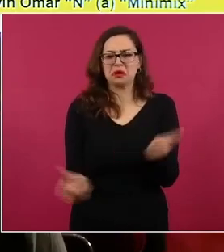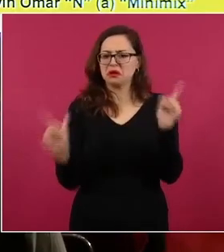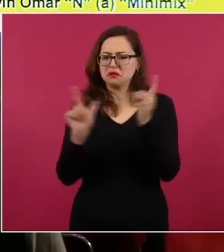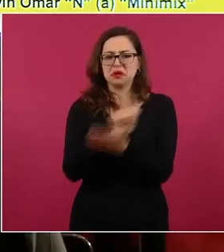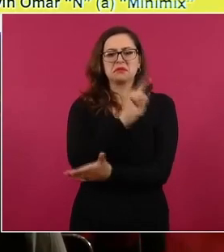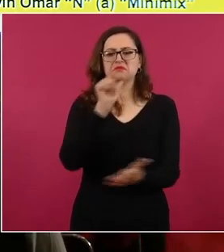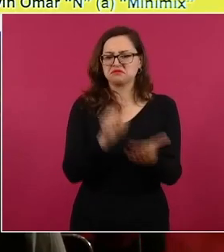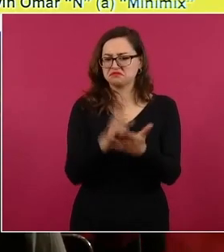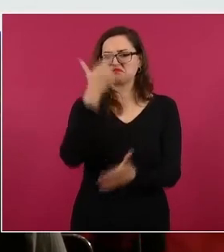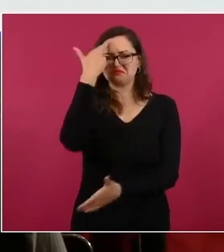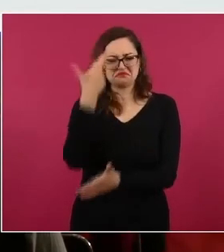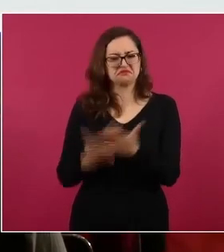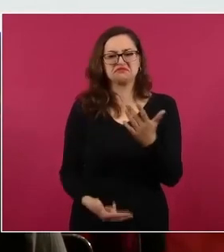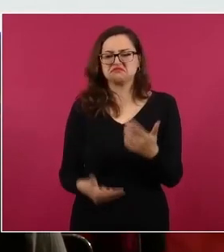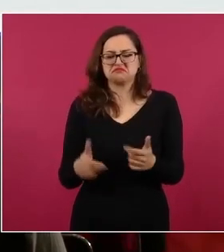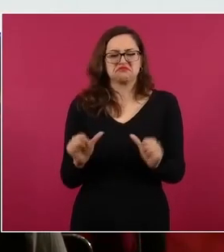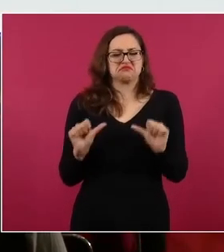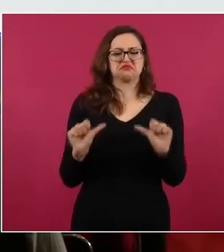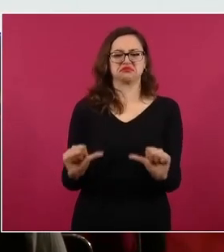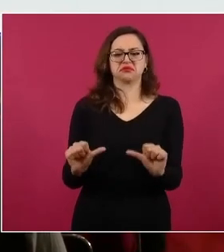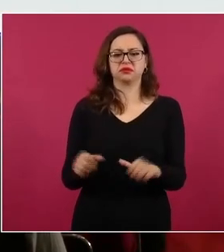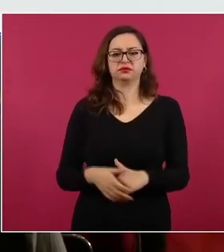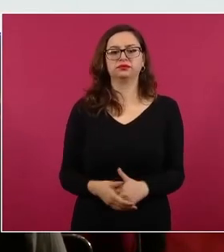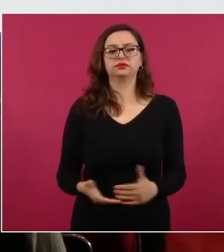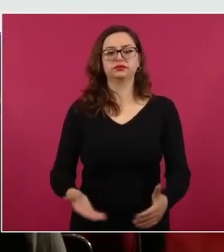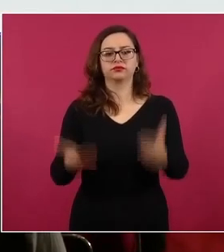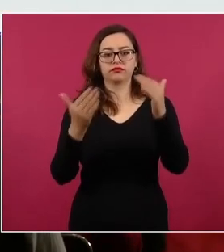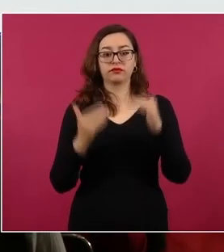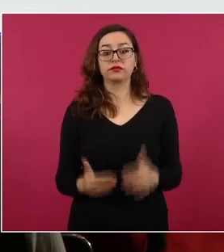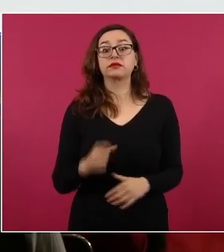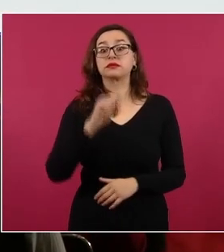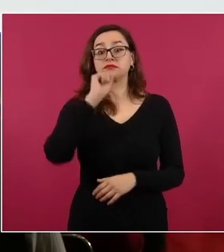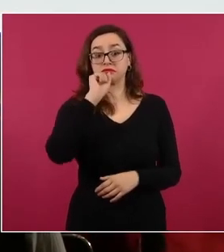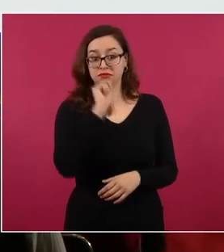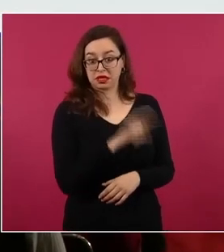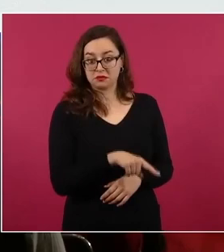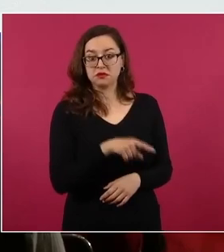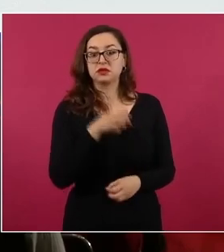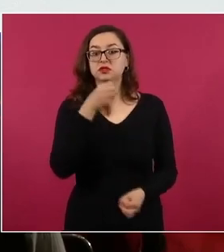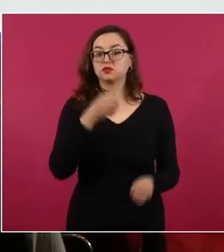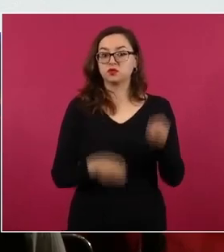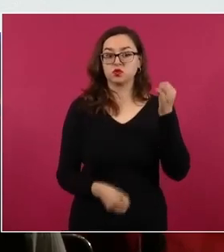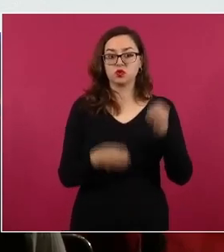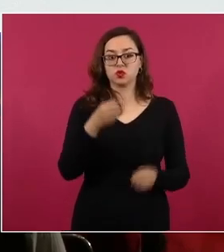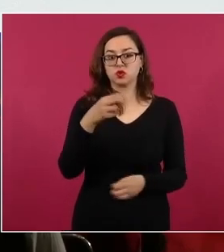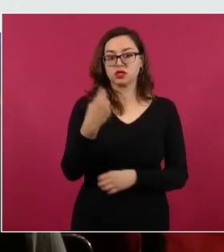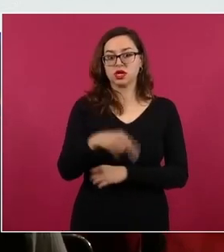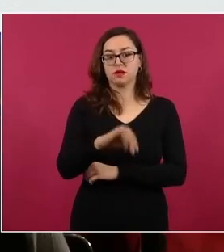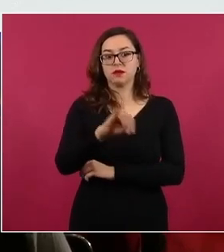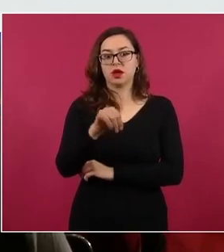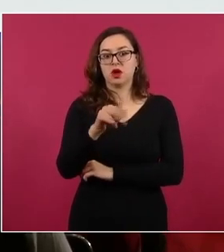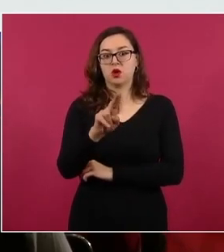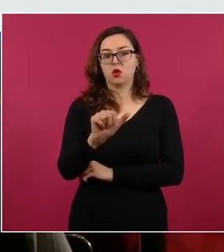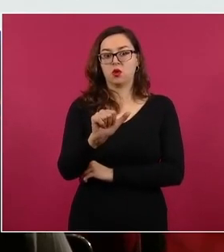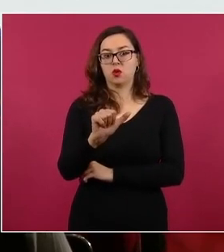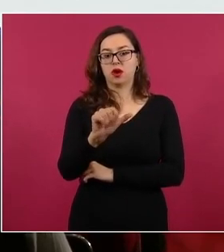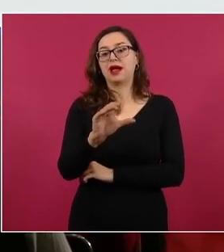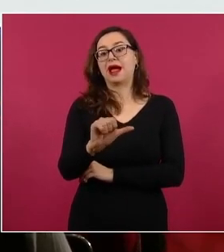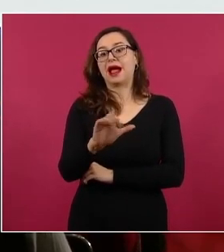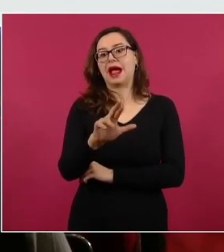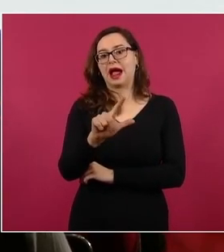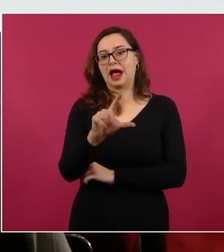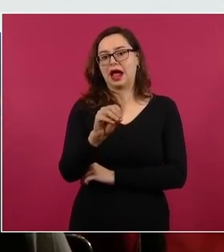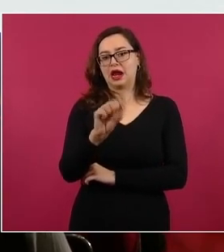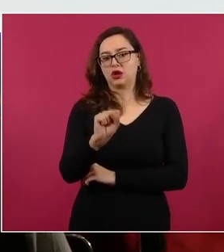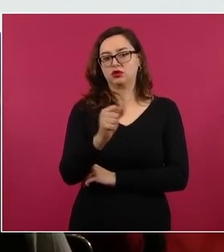objetivo prioritario. También el mismo juez, Juan Carlos, juez Carlos Gallegos